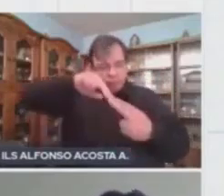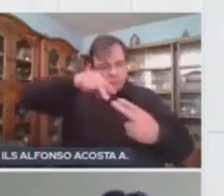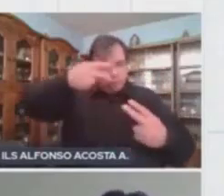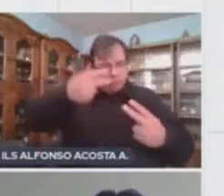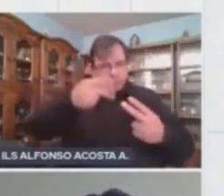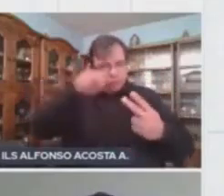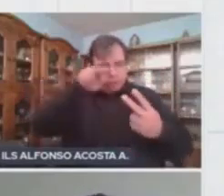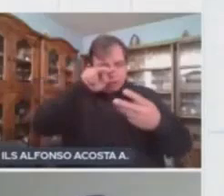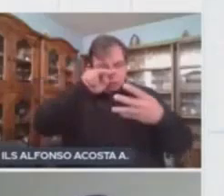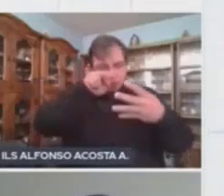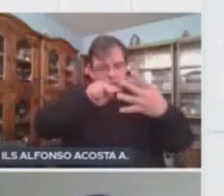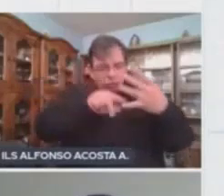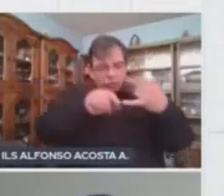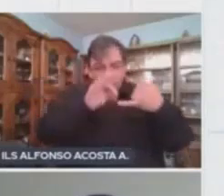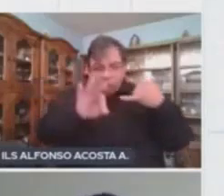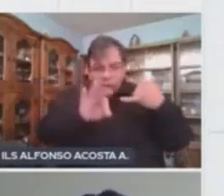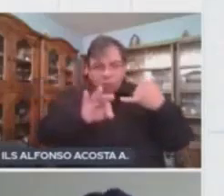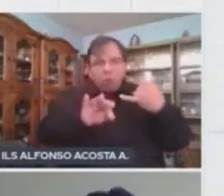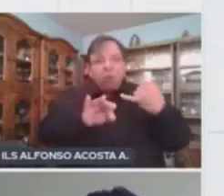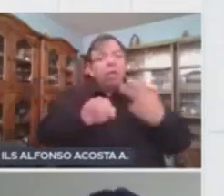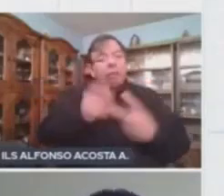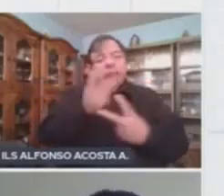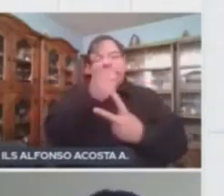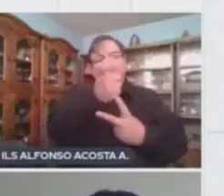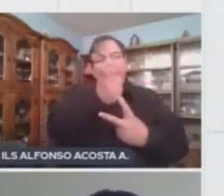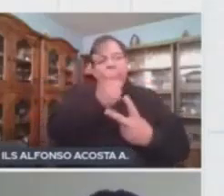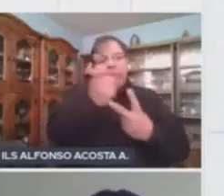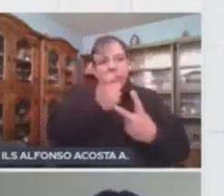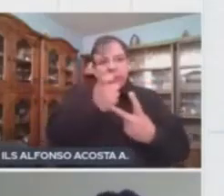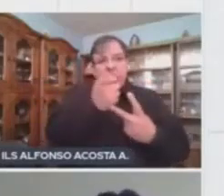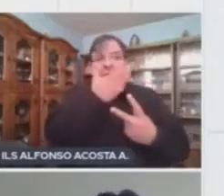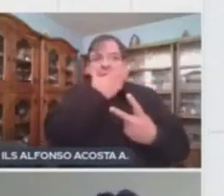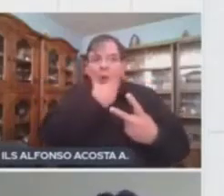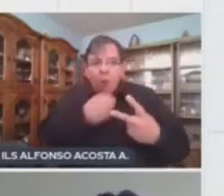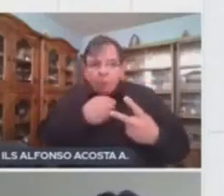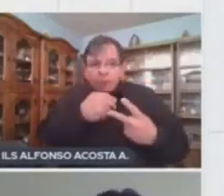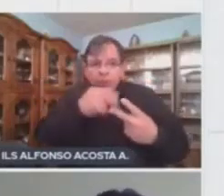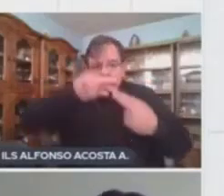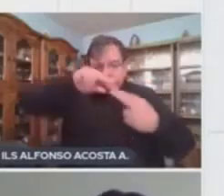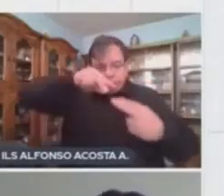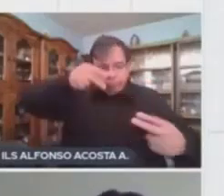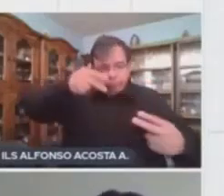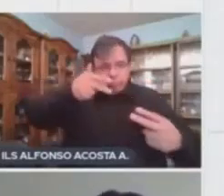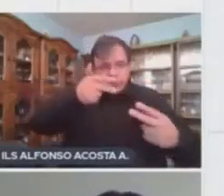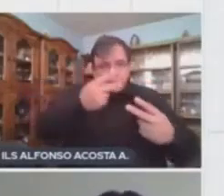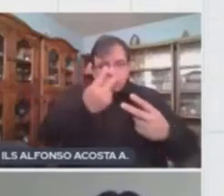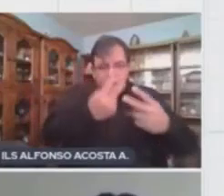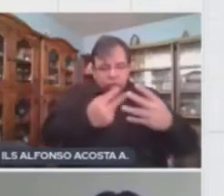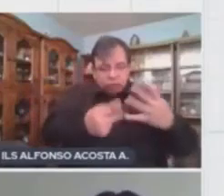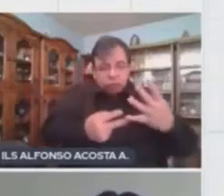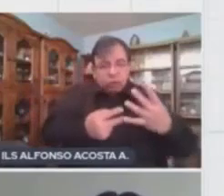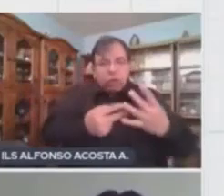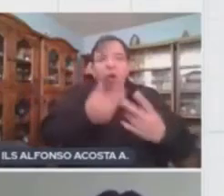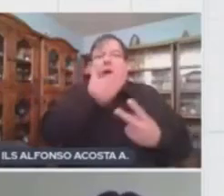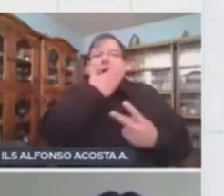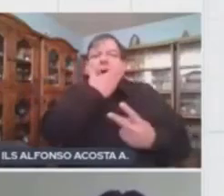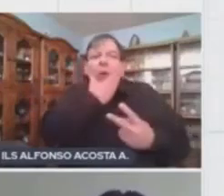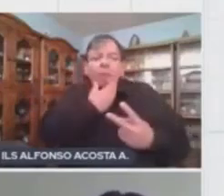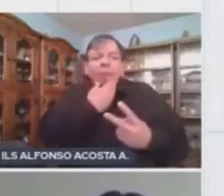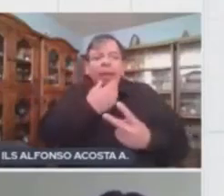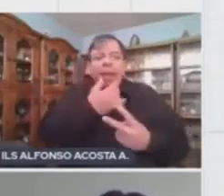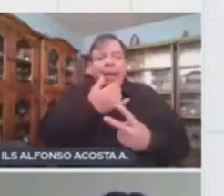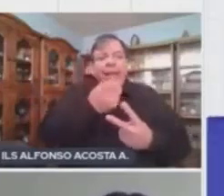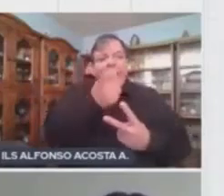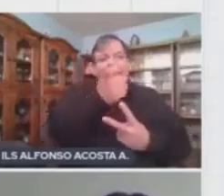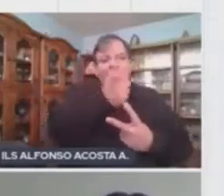XX y los machos tienen XY. Entonces yo creo que ya tienen